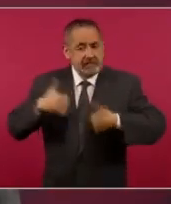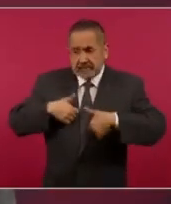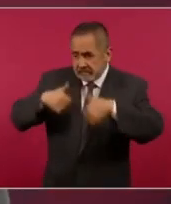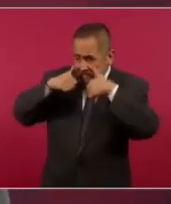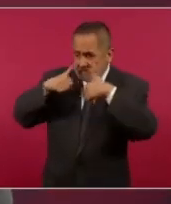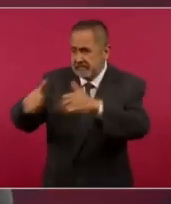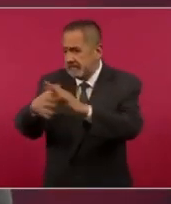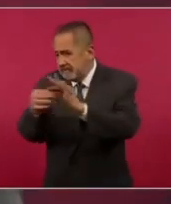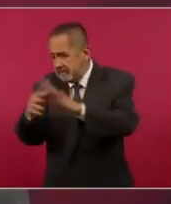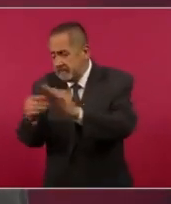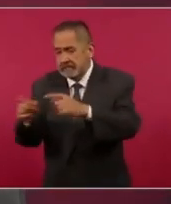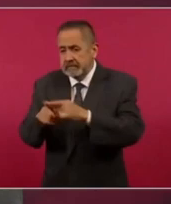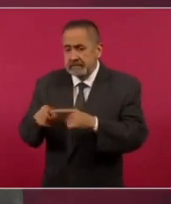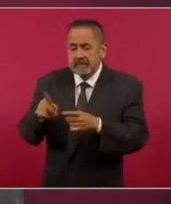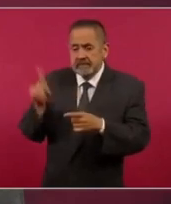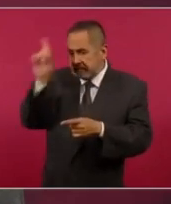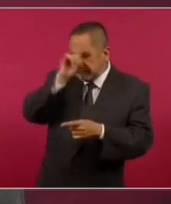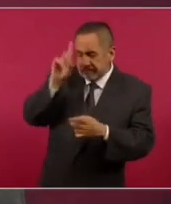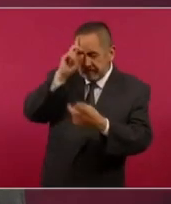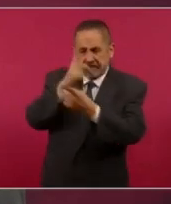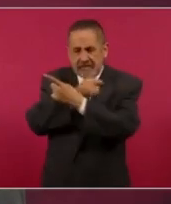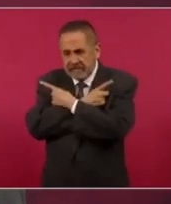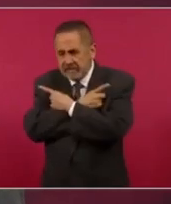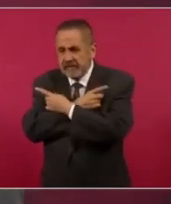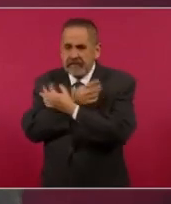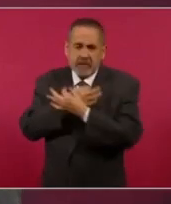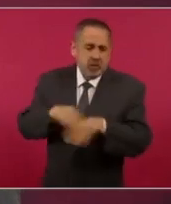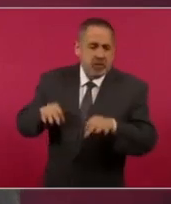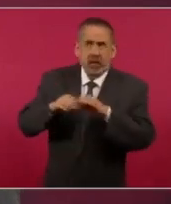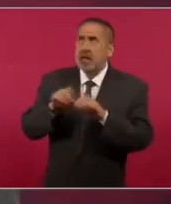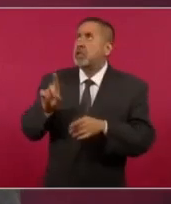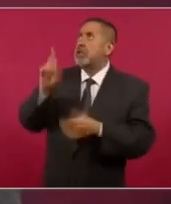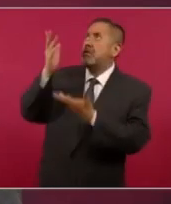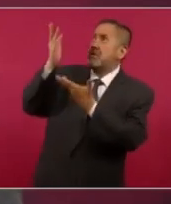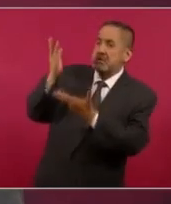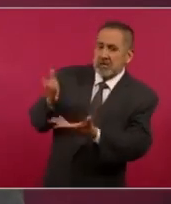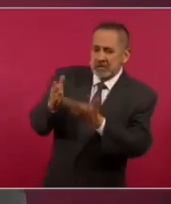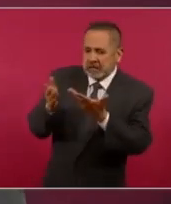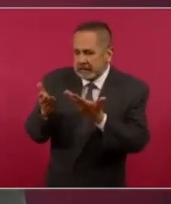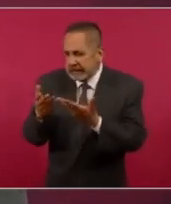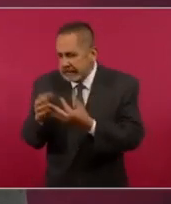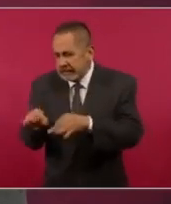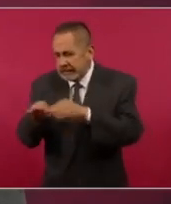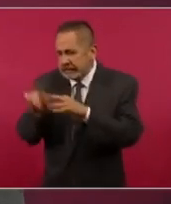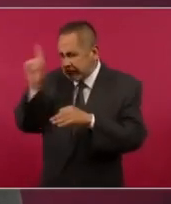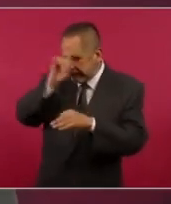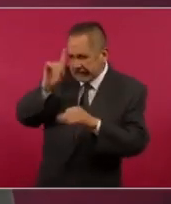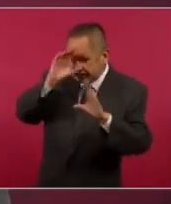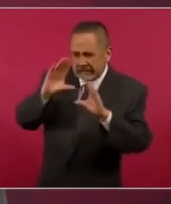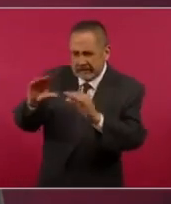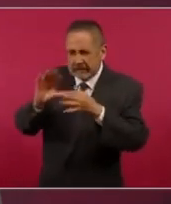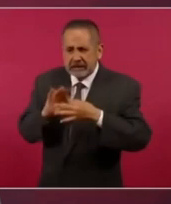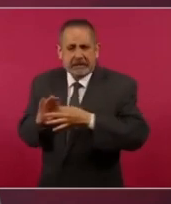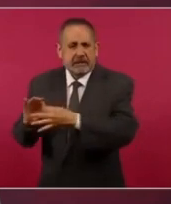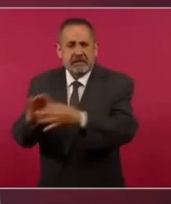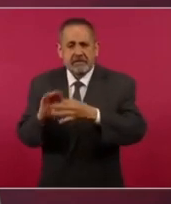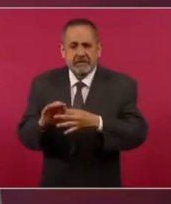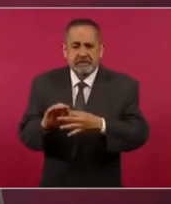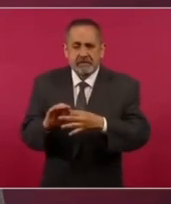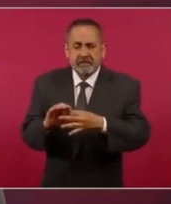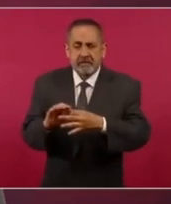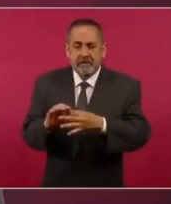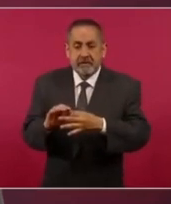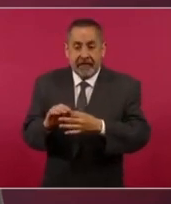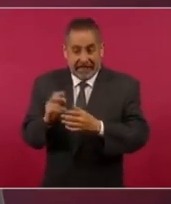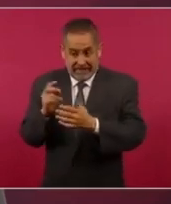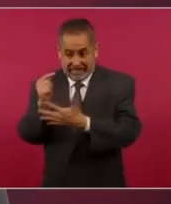que se fortalezcan valores culturales, morales, espirituales, pero eso no tiene que ver con el